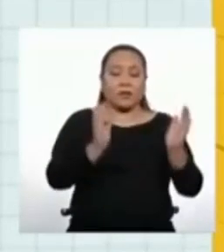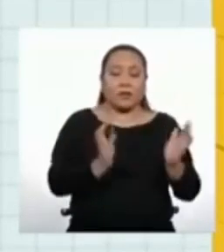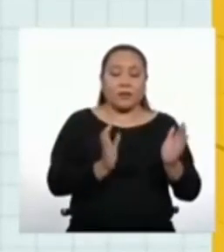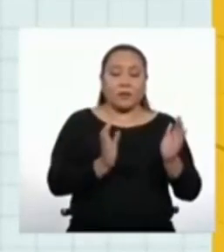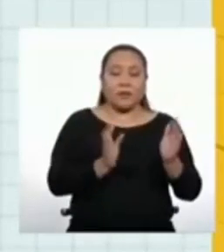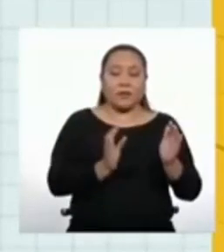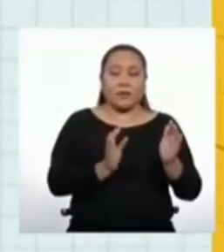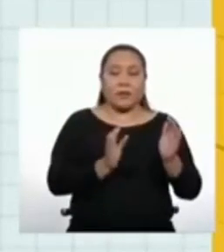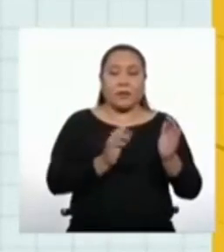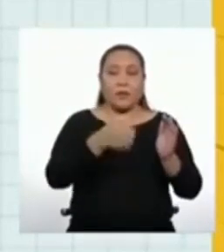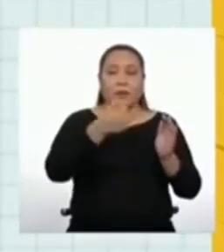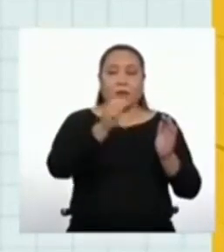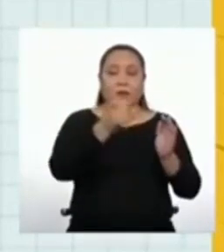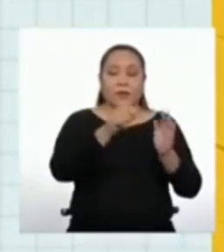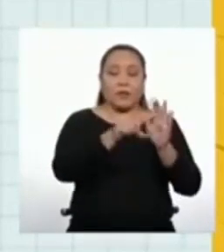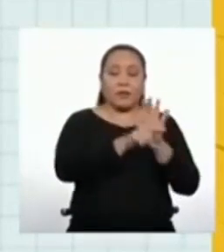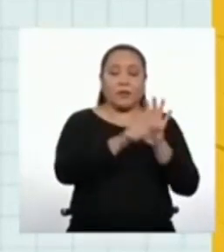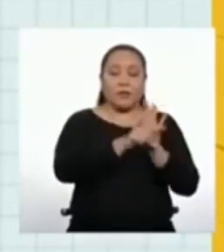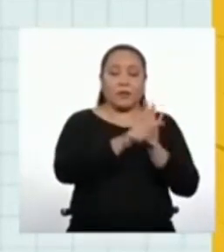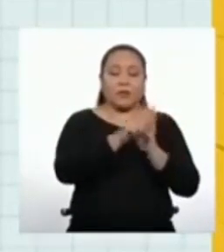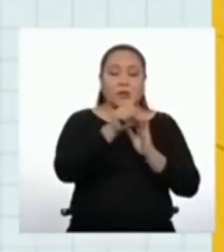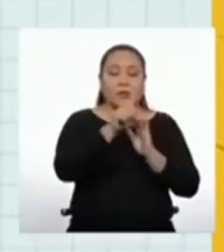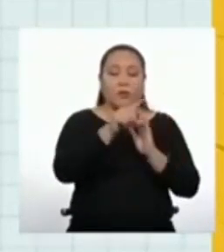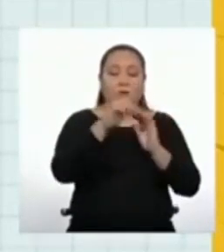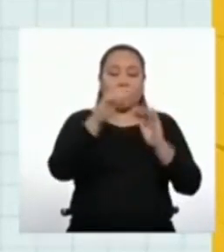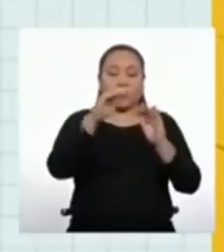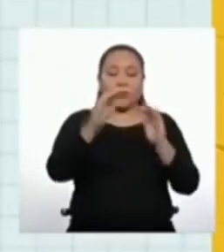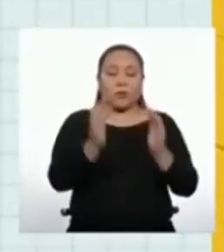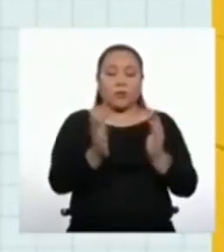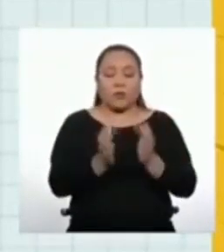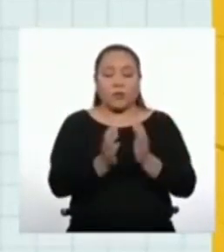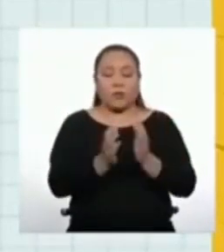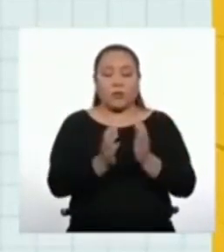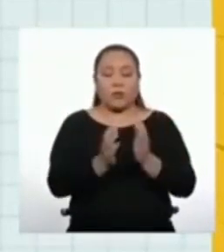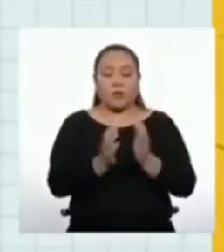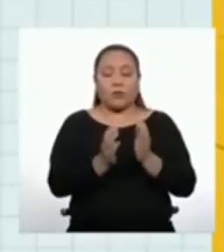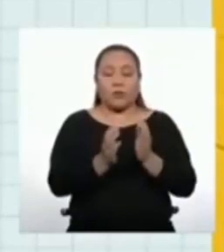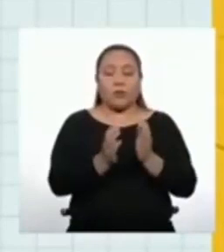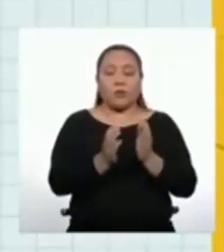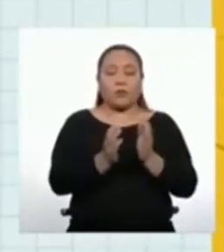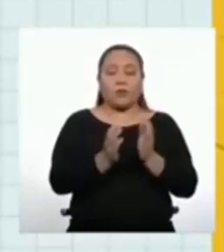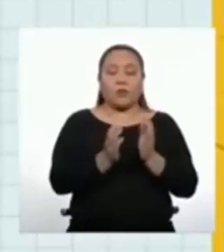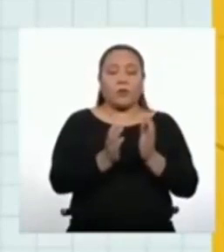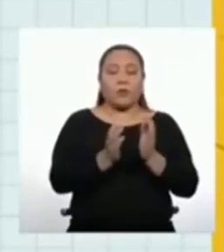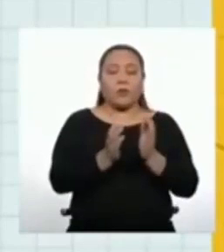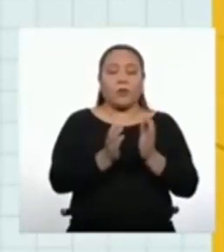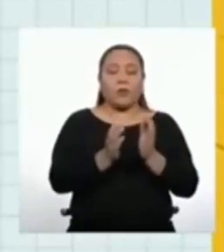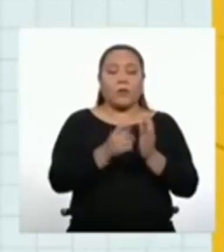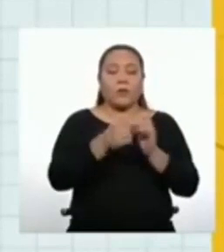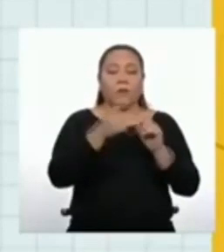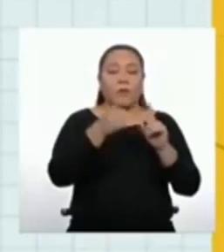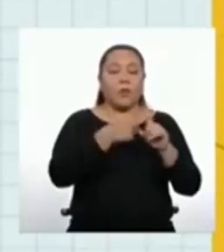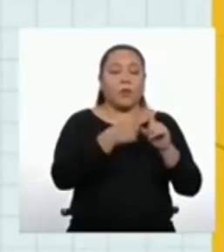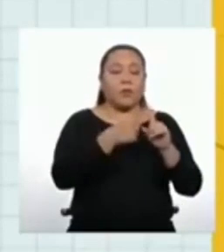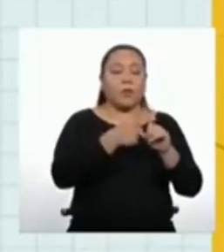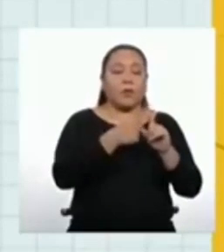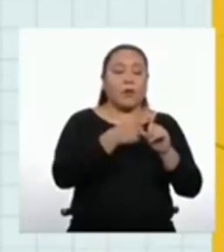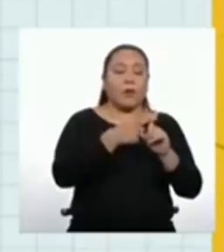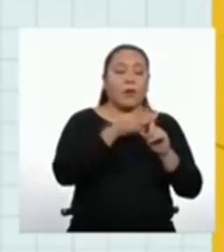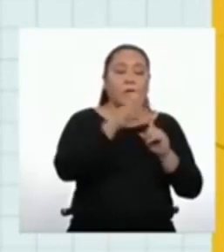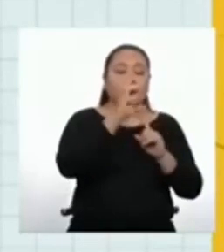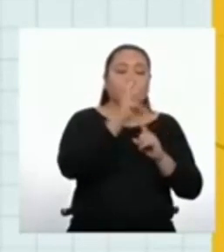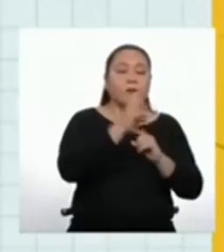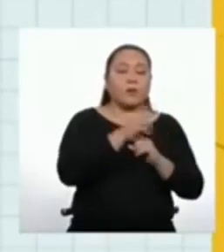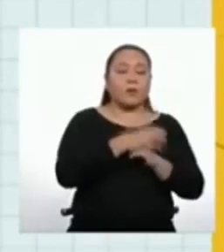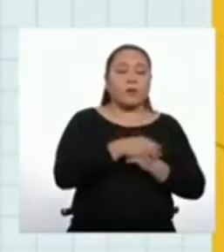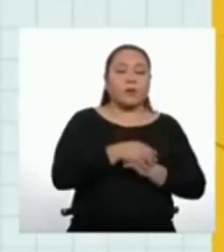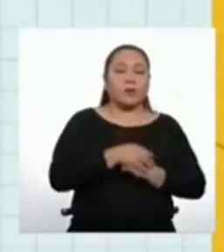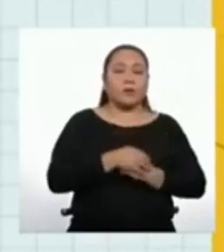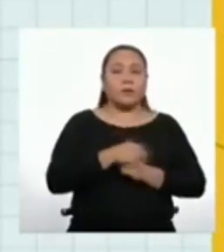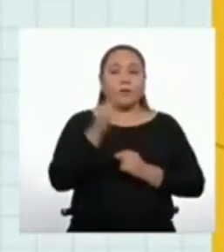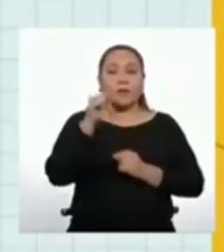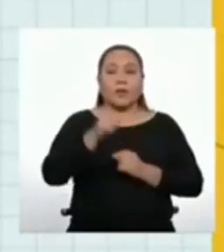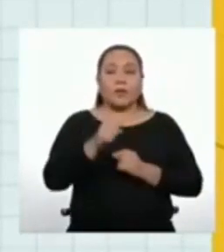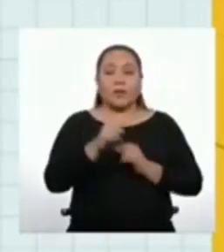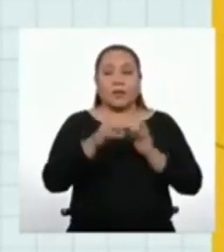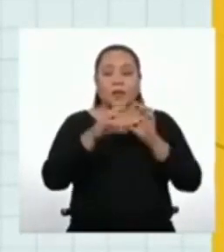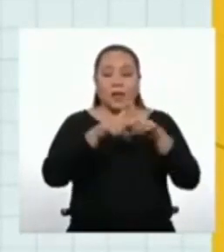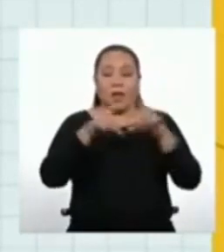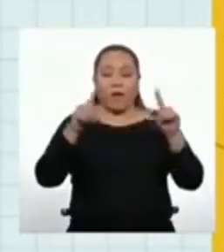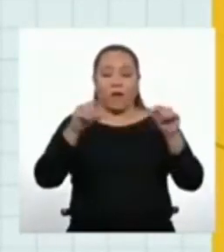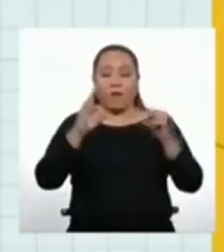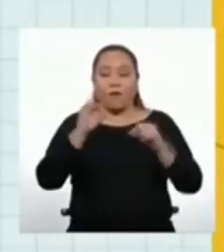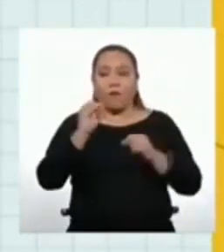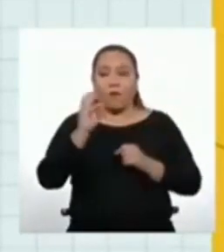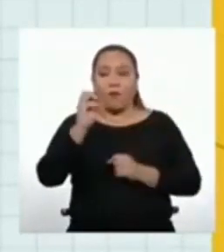paréntesis, 10 menos 1, cerramos paréntesis, multiplicado por 6. Y nuestra fórmula quedaría así.